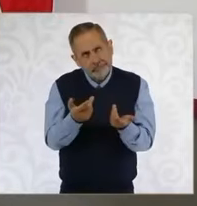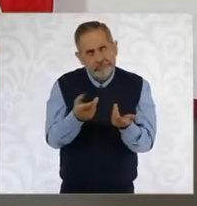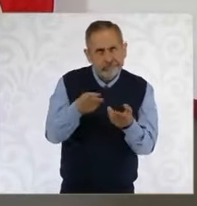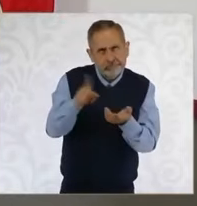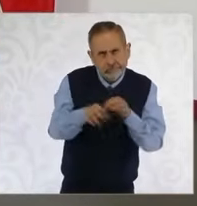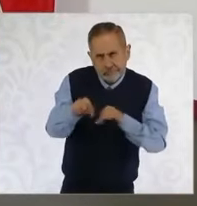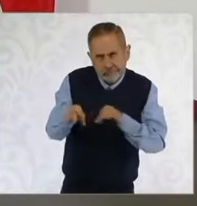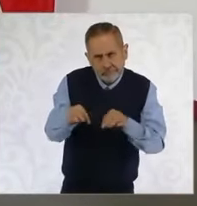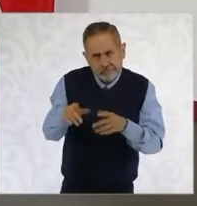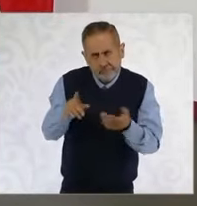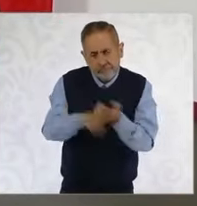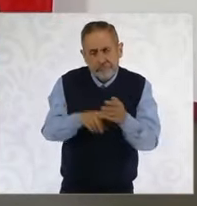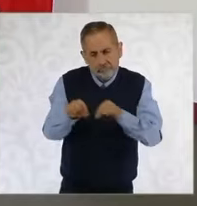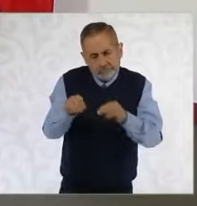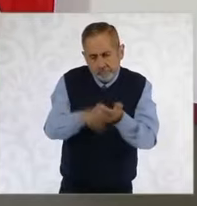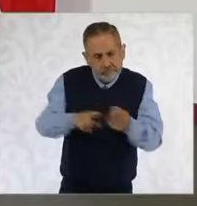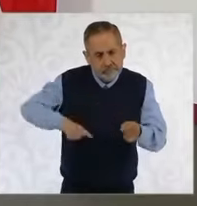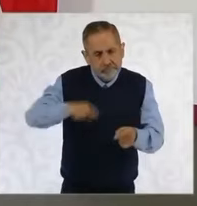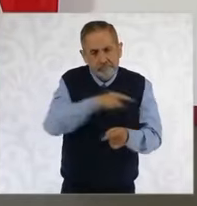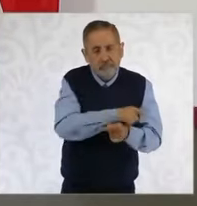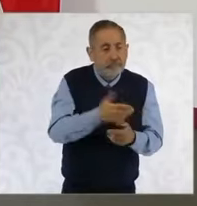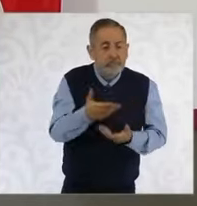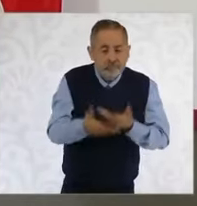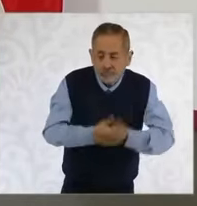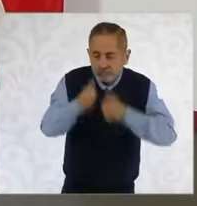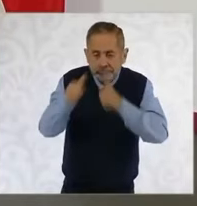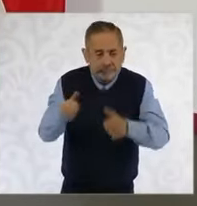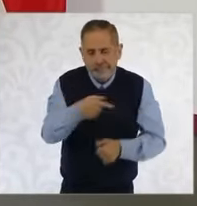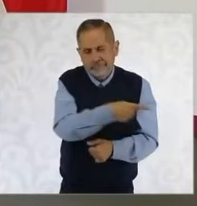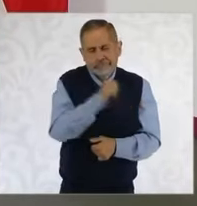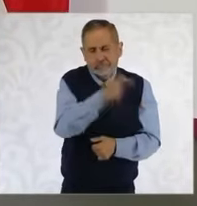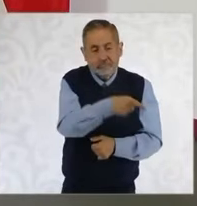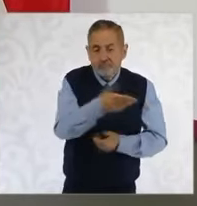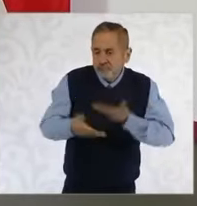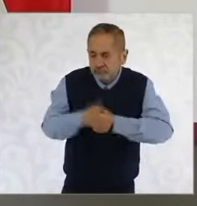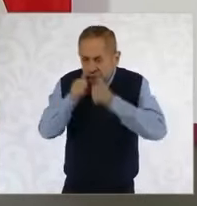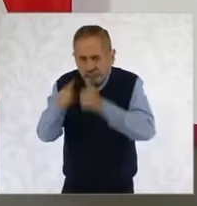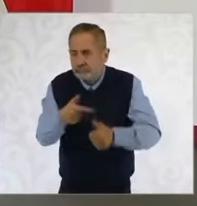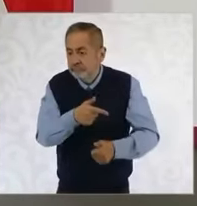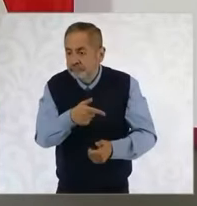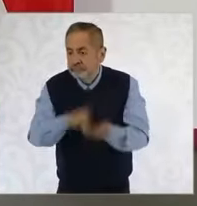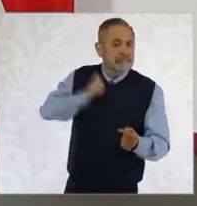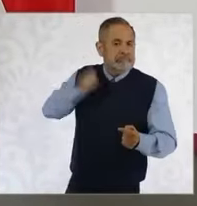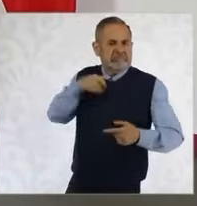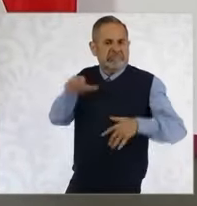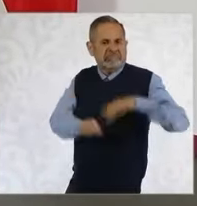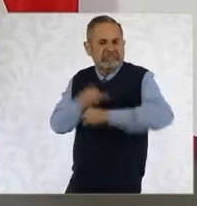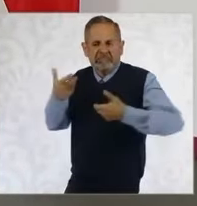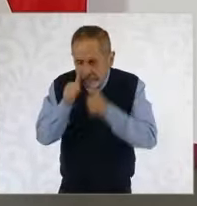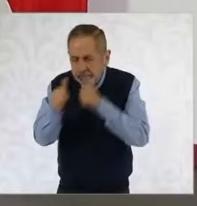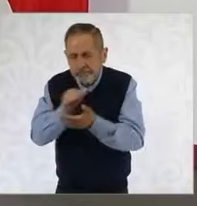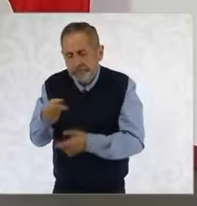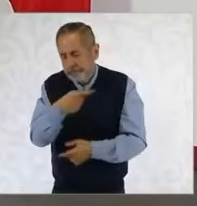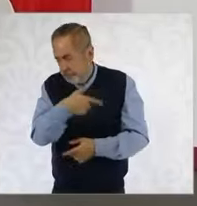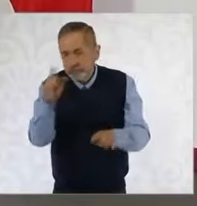servidores, personas que trabajaron en el gobierno, que servidor público quiere decir servir al pueblo y estos se sirvieron a sí mismos, no sirvieron al